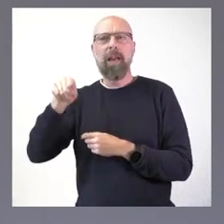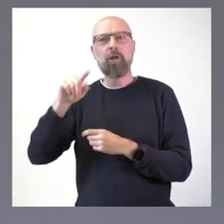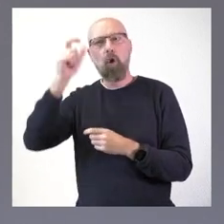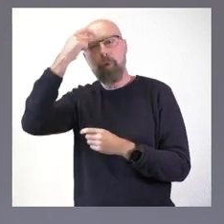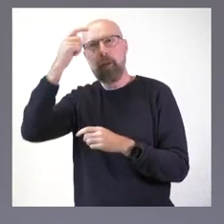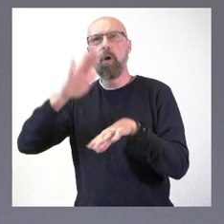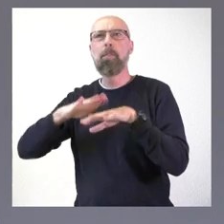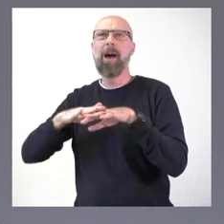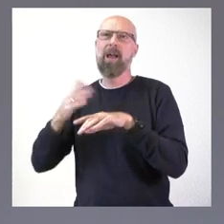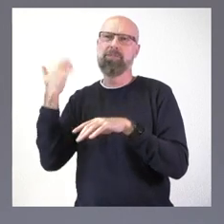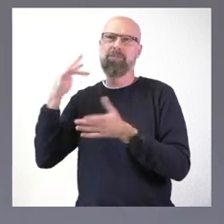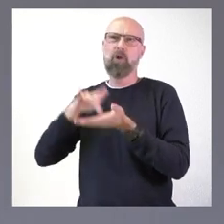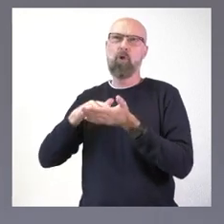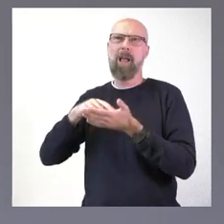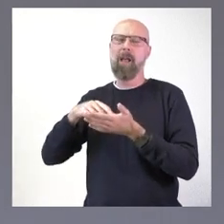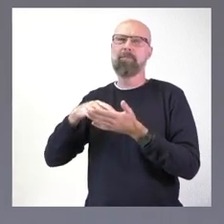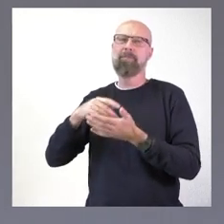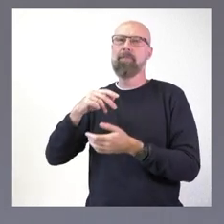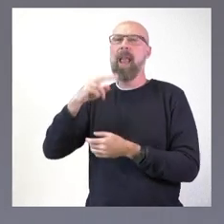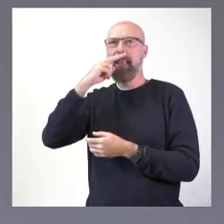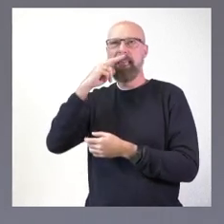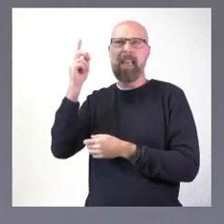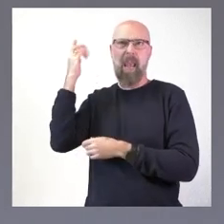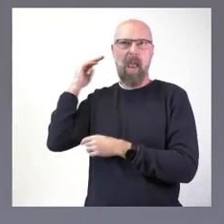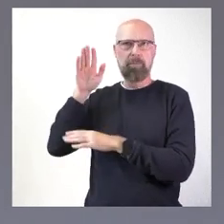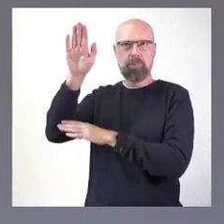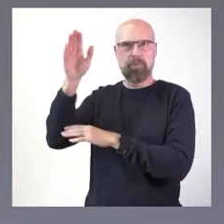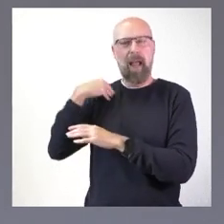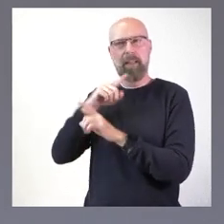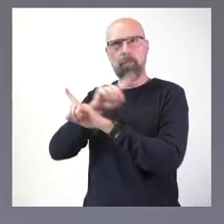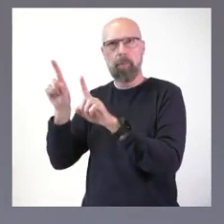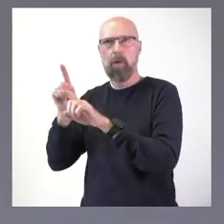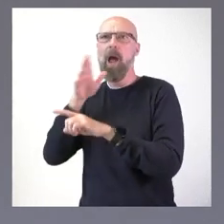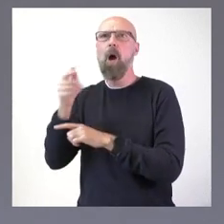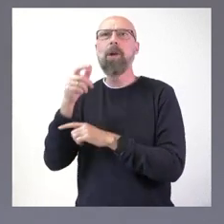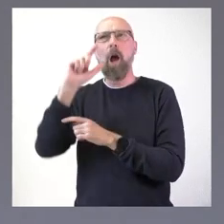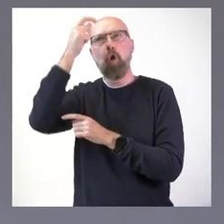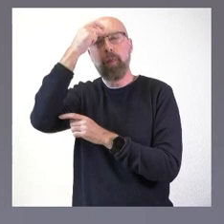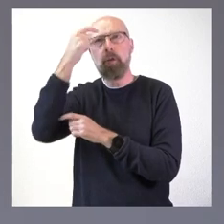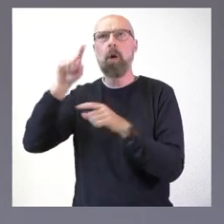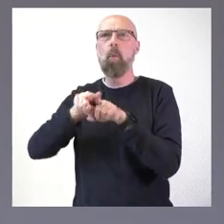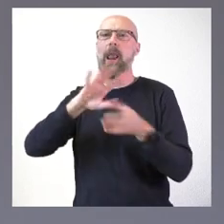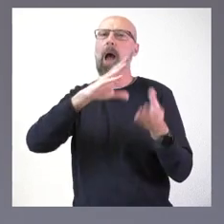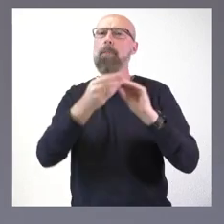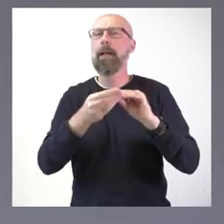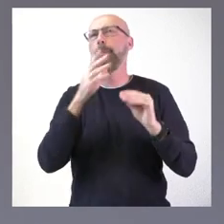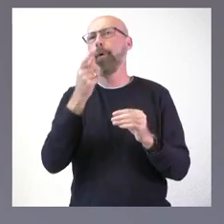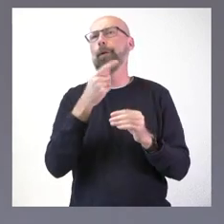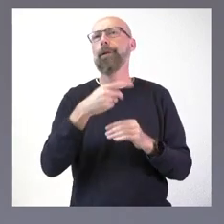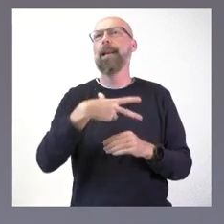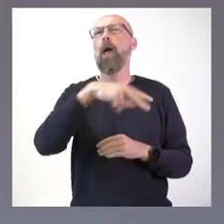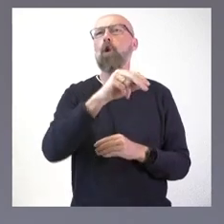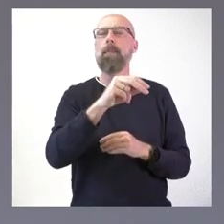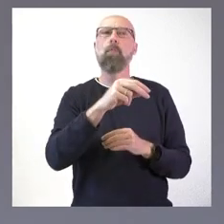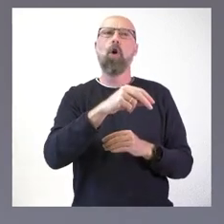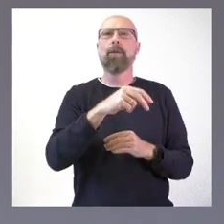los activistas políticos, no quienes ejercen el periodismo de verdad, lo aplican a cualquier cosa. Negacionismo de género, negacionismo climático. Yo creo